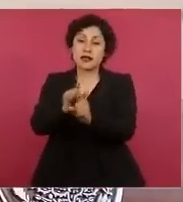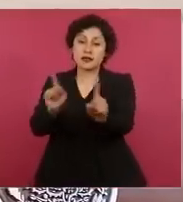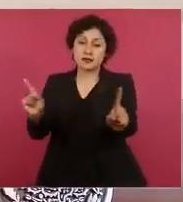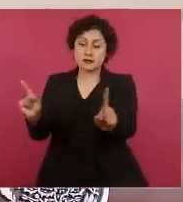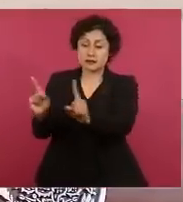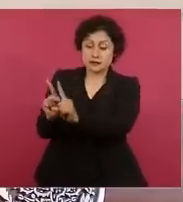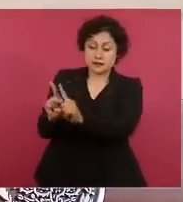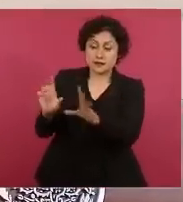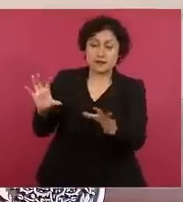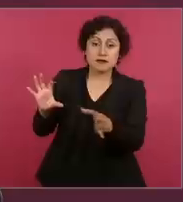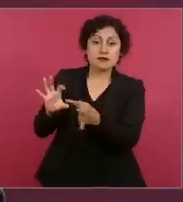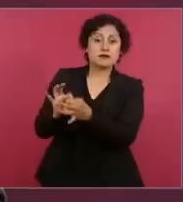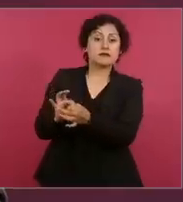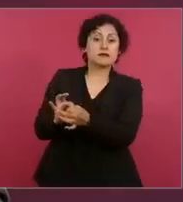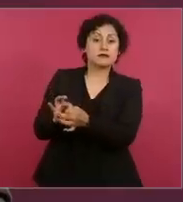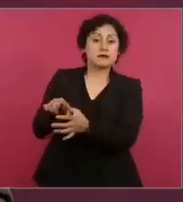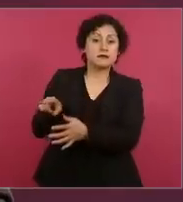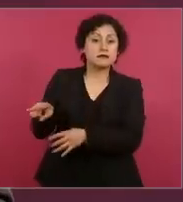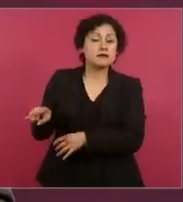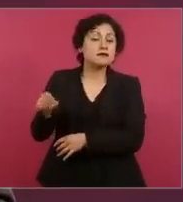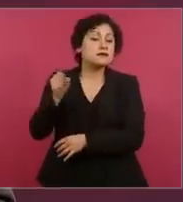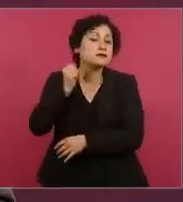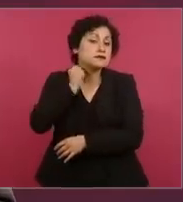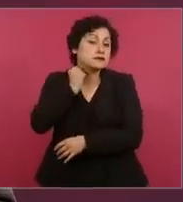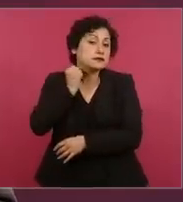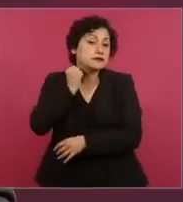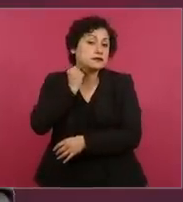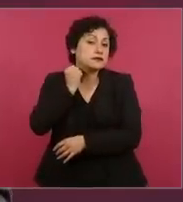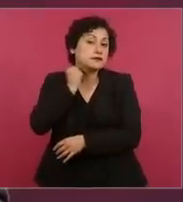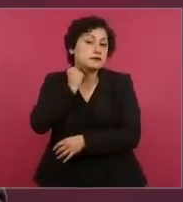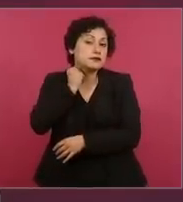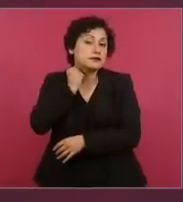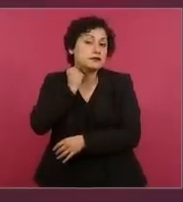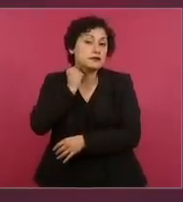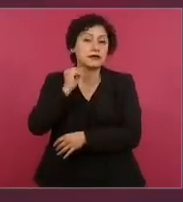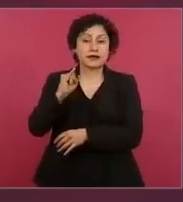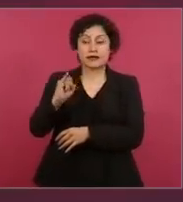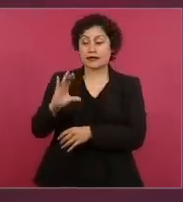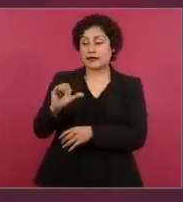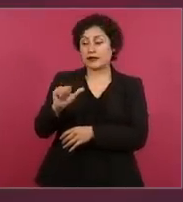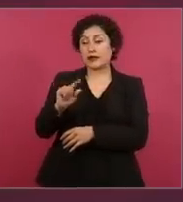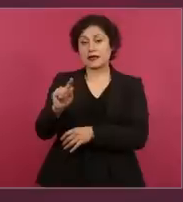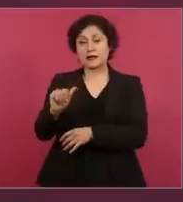Álvarez Icaza?